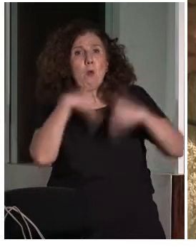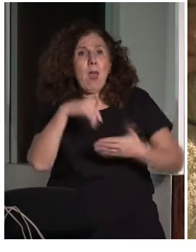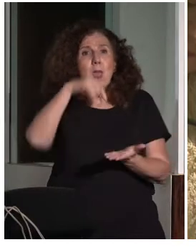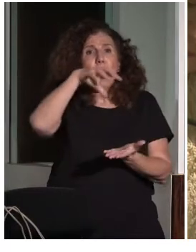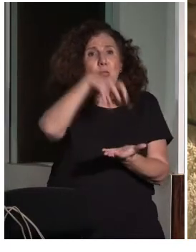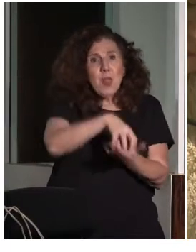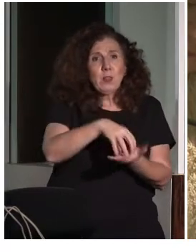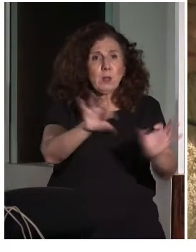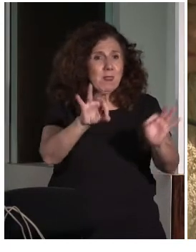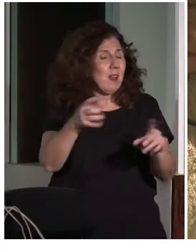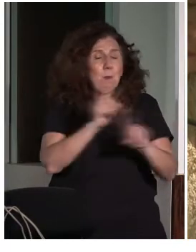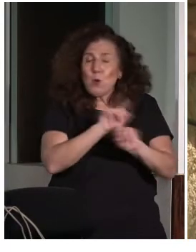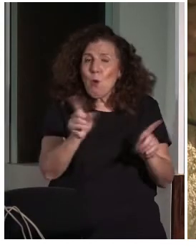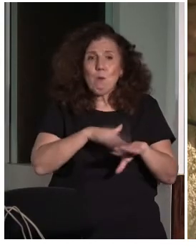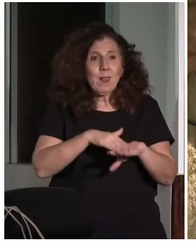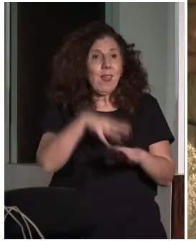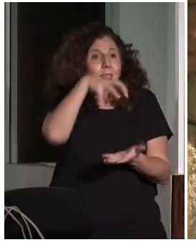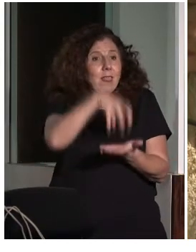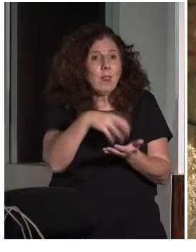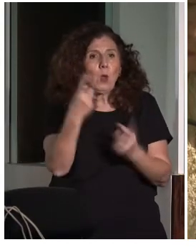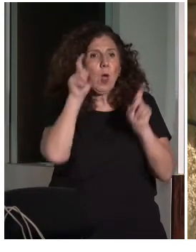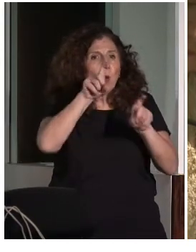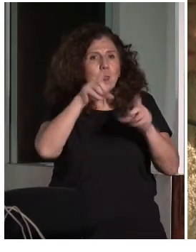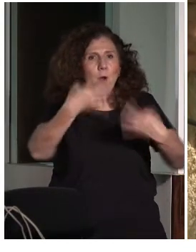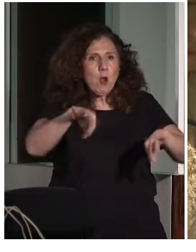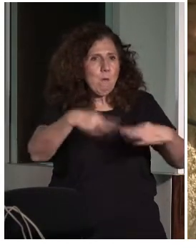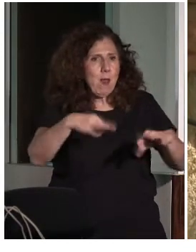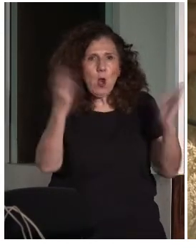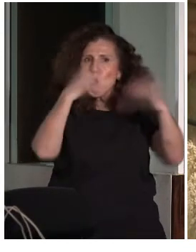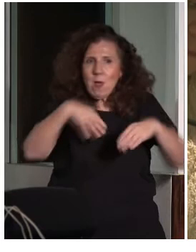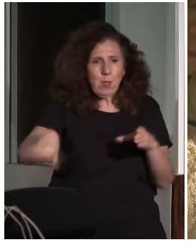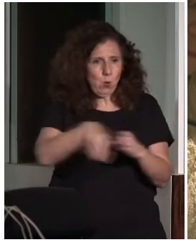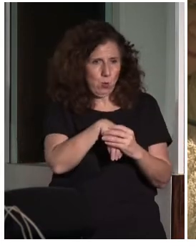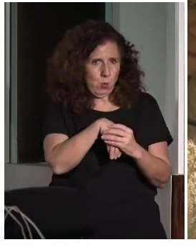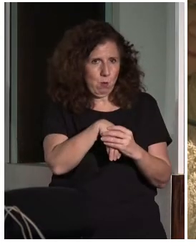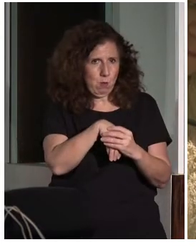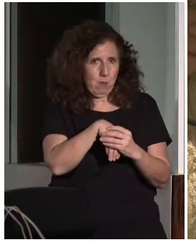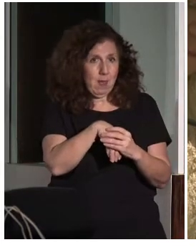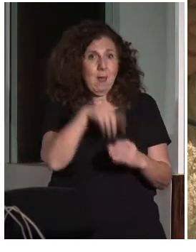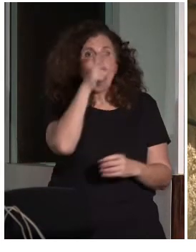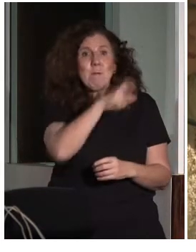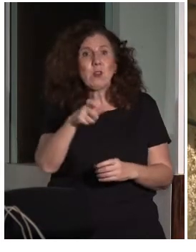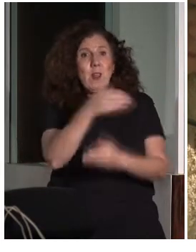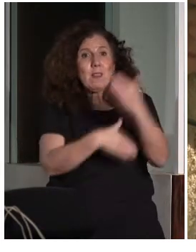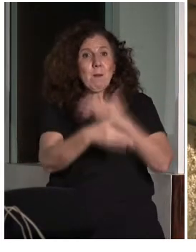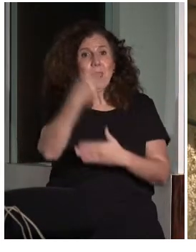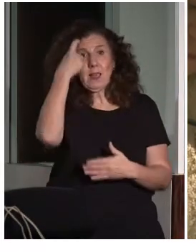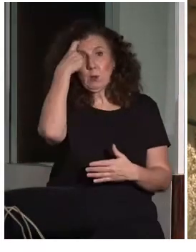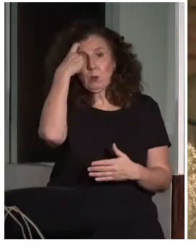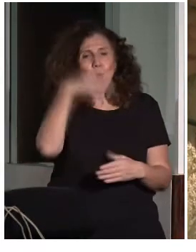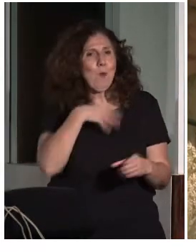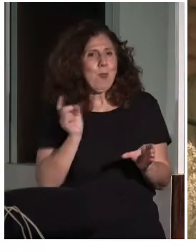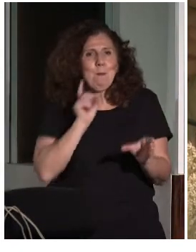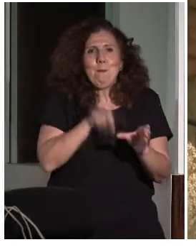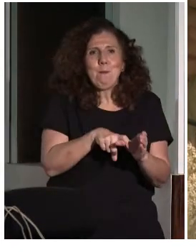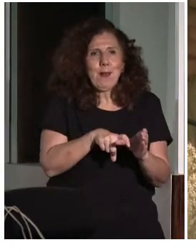tampoco es inclusivo. Muchas de las veces, o la mayoría de las veces, las personas con discapacidad intelectual no participan